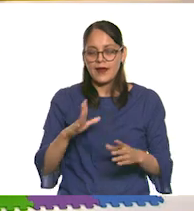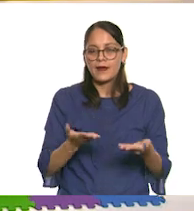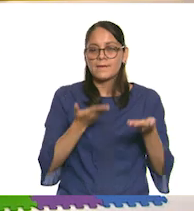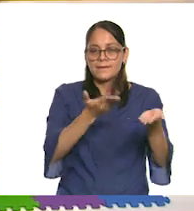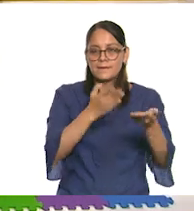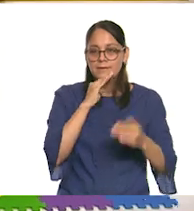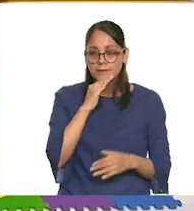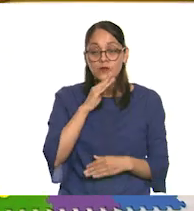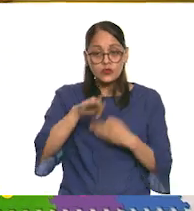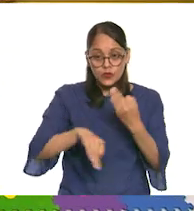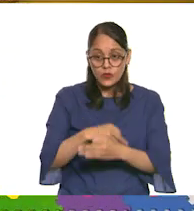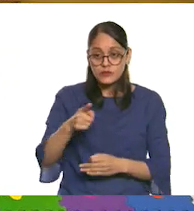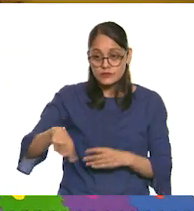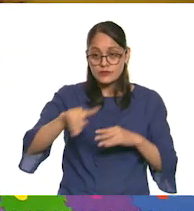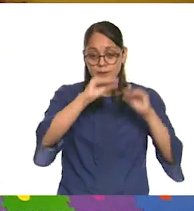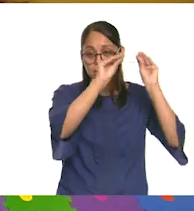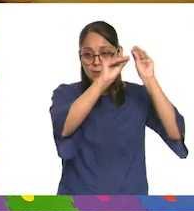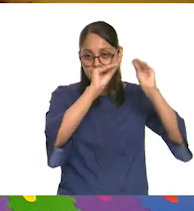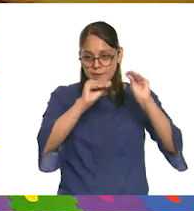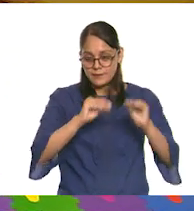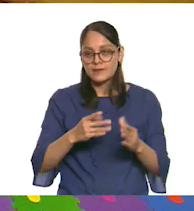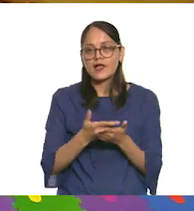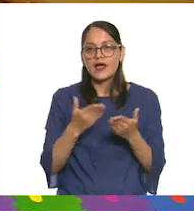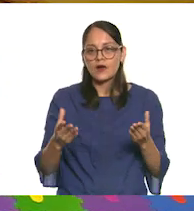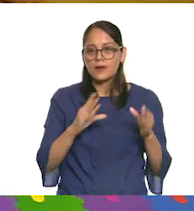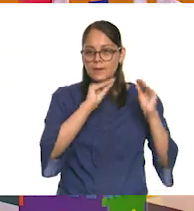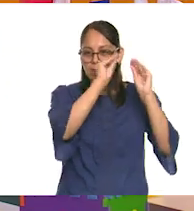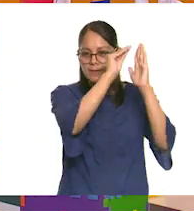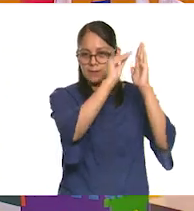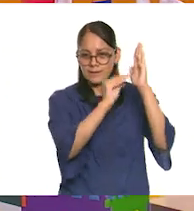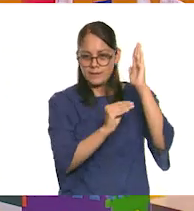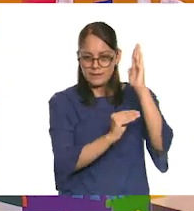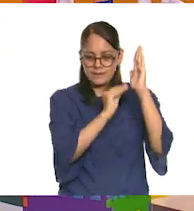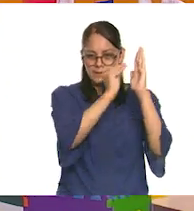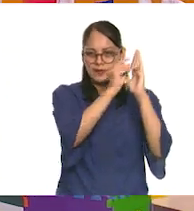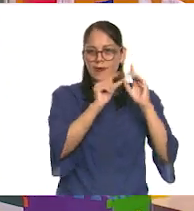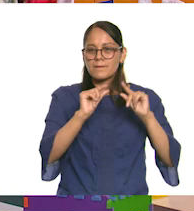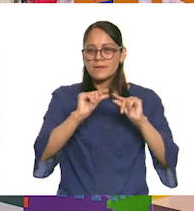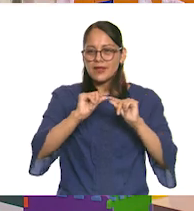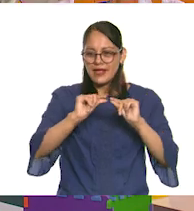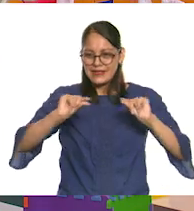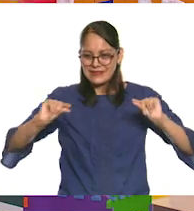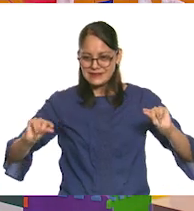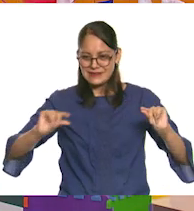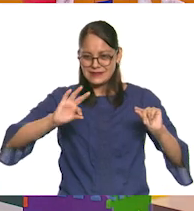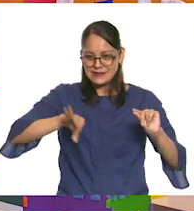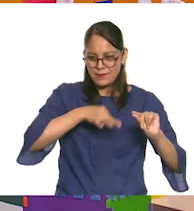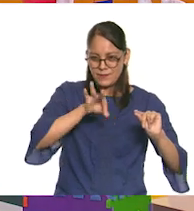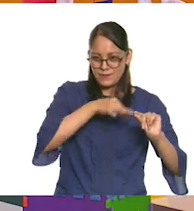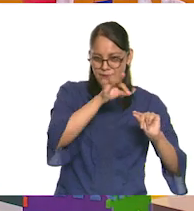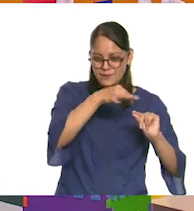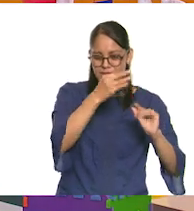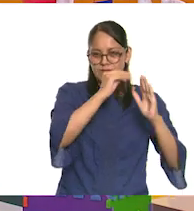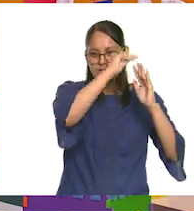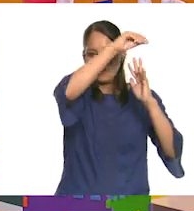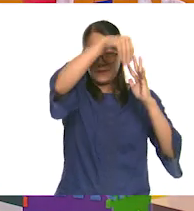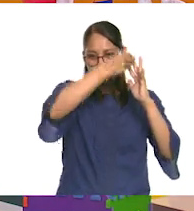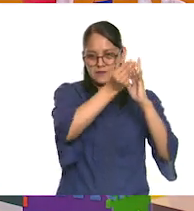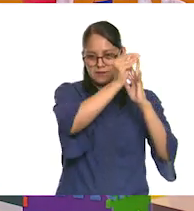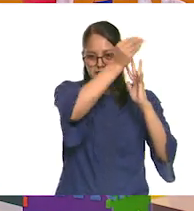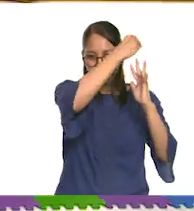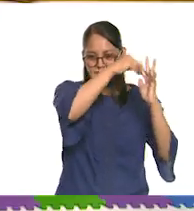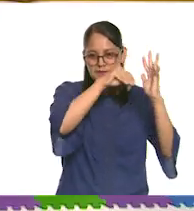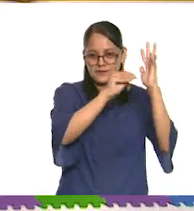Ustedes son parte de toda esta instalación. Vamos a ir colocando nuestros estambres hacia el árbol, hacia nuestras ramitas,